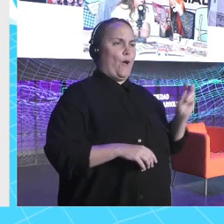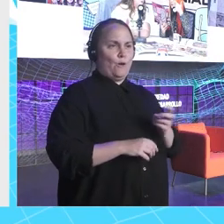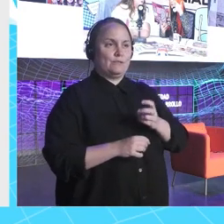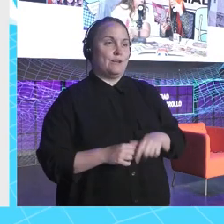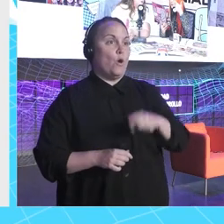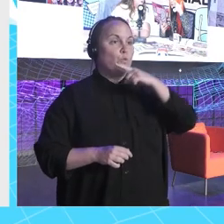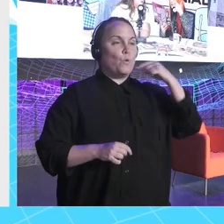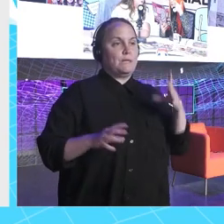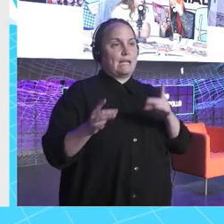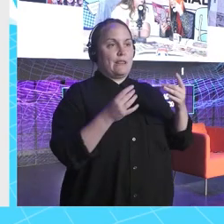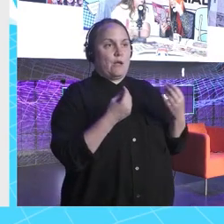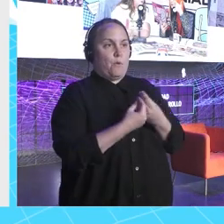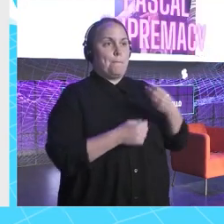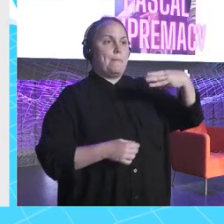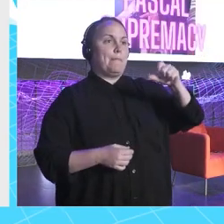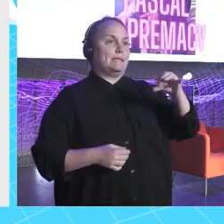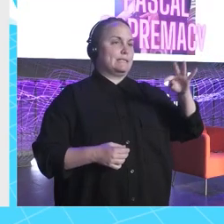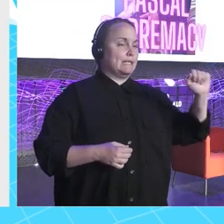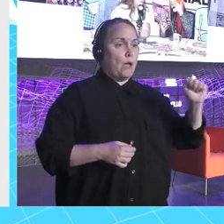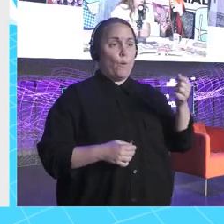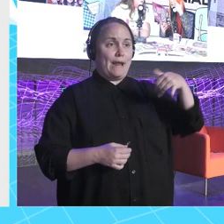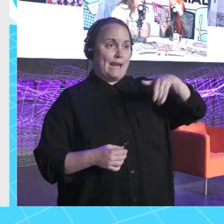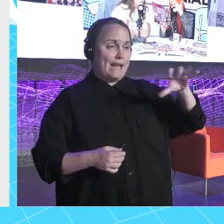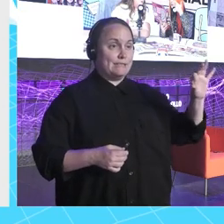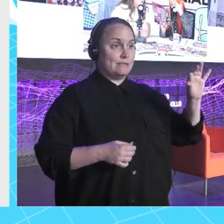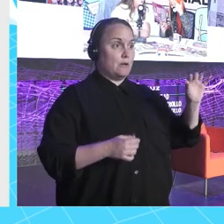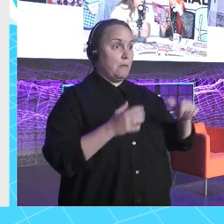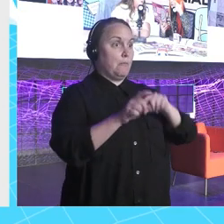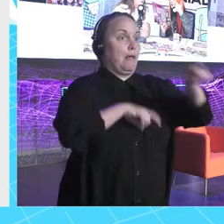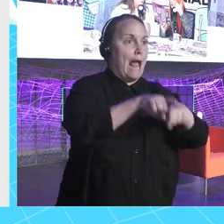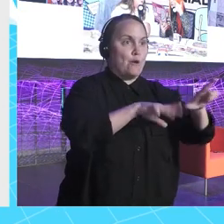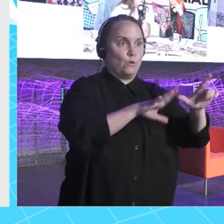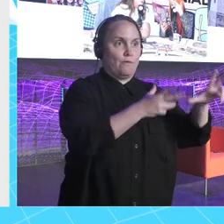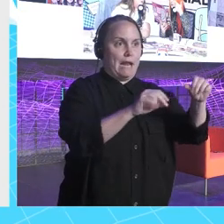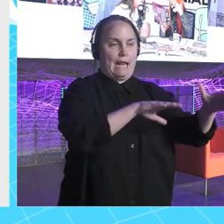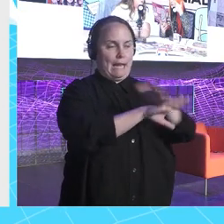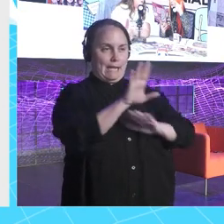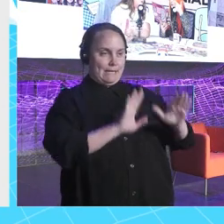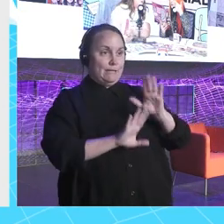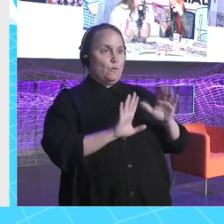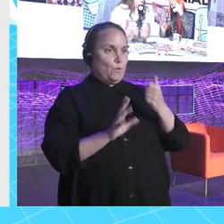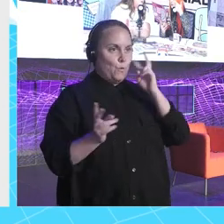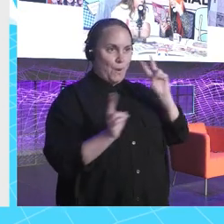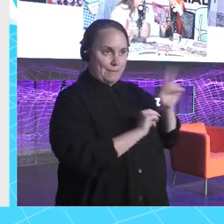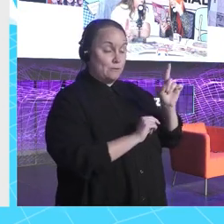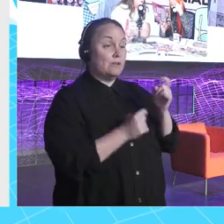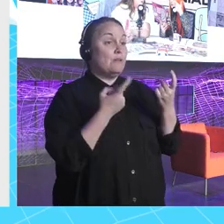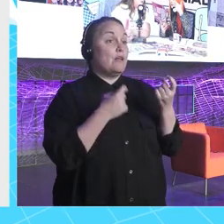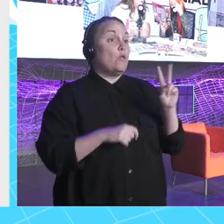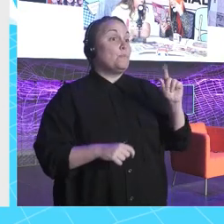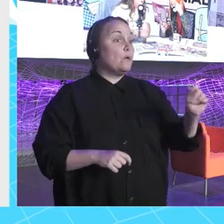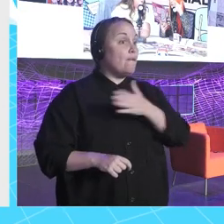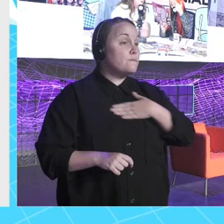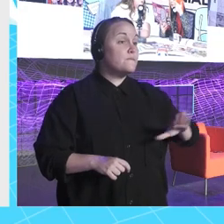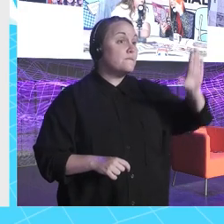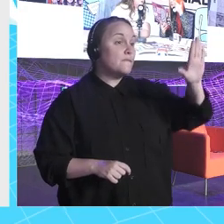presentando de las tofas. ¡Qué nervios tenía ahí! ¡Oh! No, este es el final. No lo habéis visto. Entonces, quedan dos minutos. Querría saber si